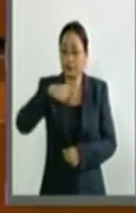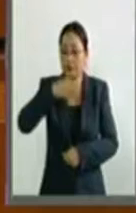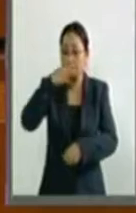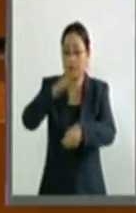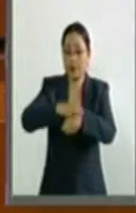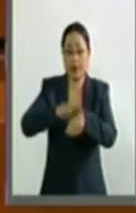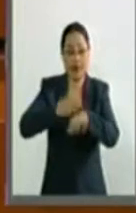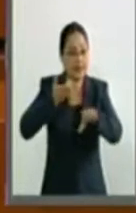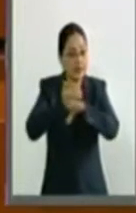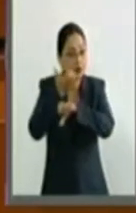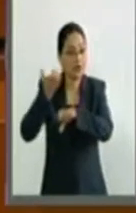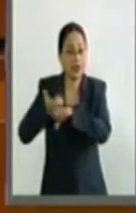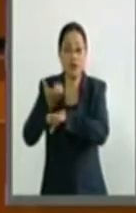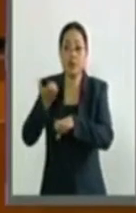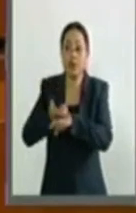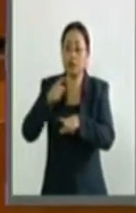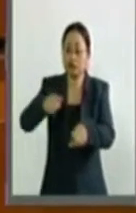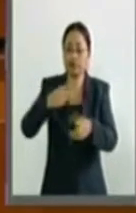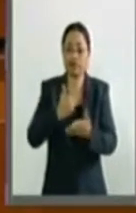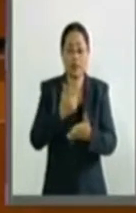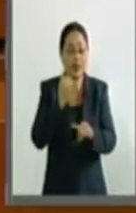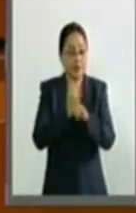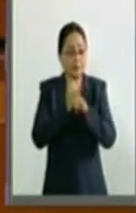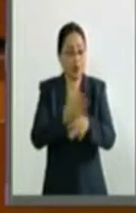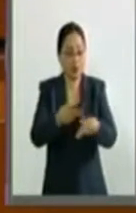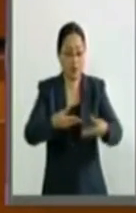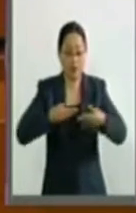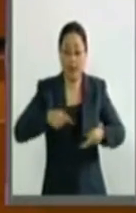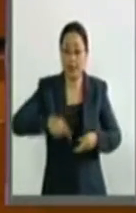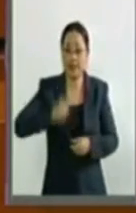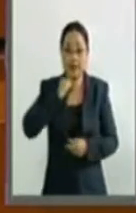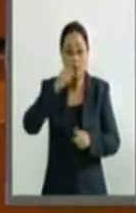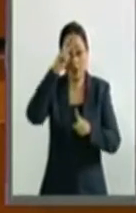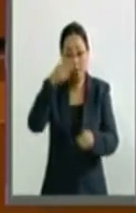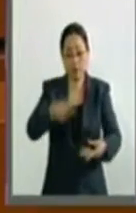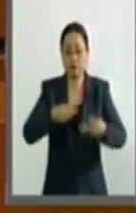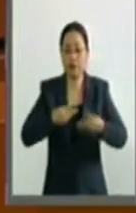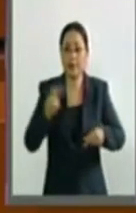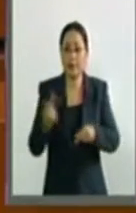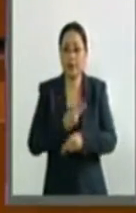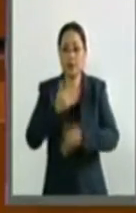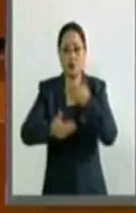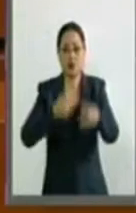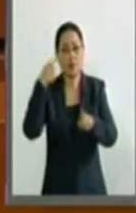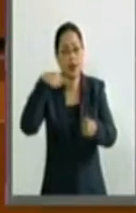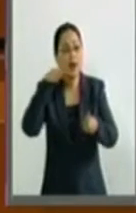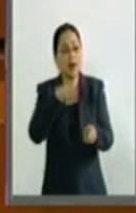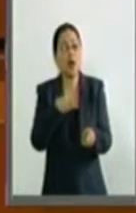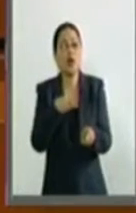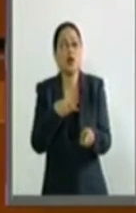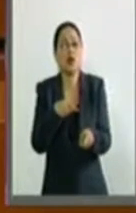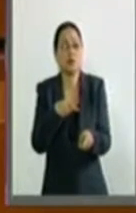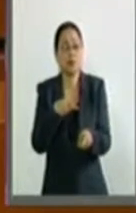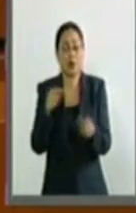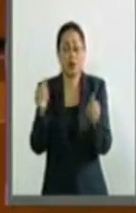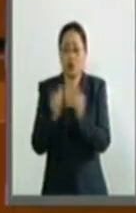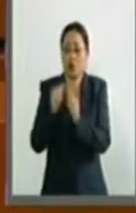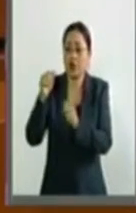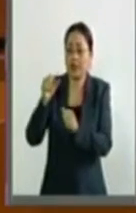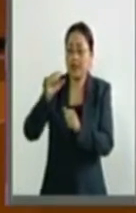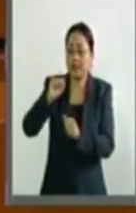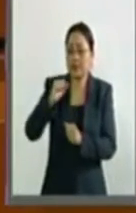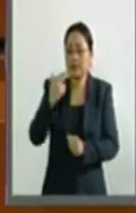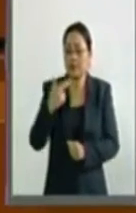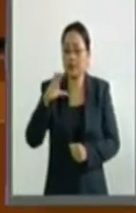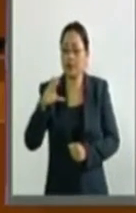a las entidades federativas para que rindan un informe a esta soberanía sobre el proceso que ha realizado ante la Secretaría de Hacienda